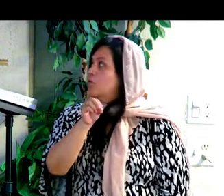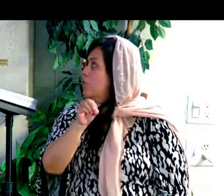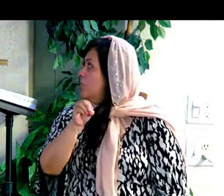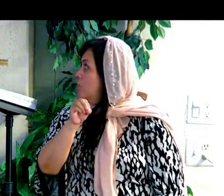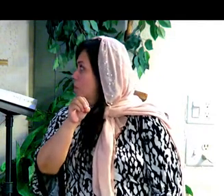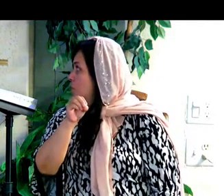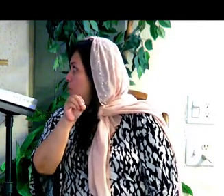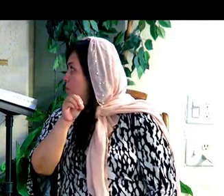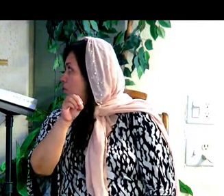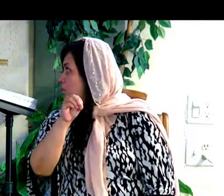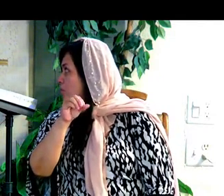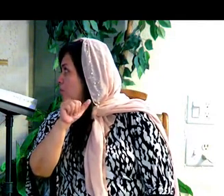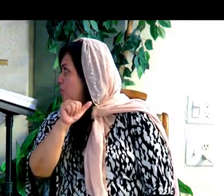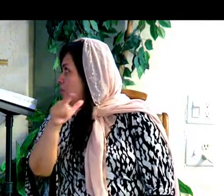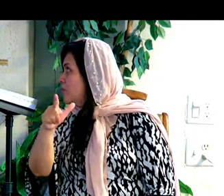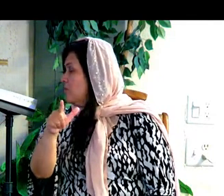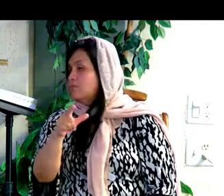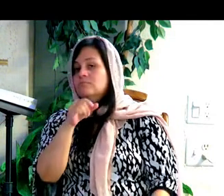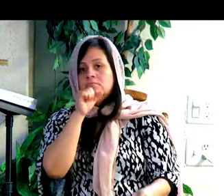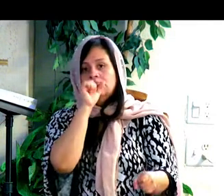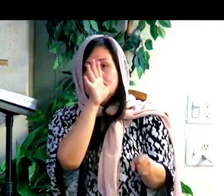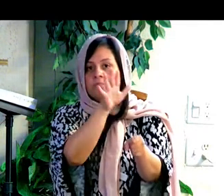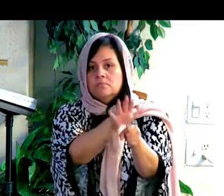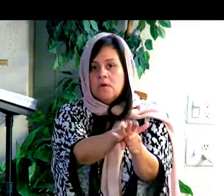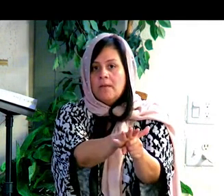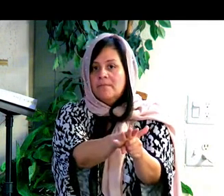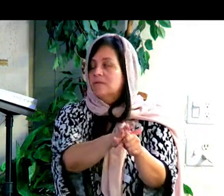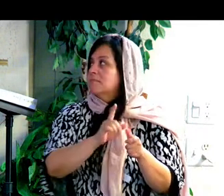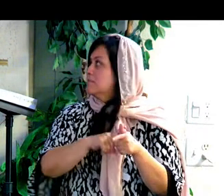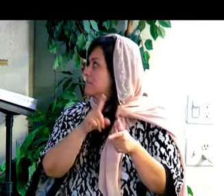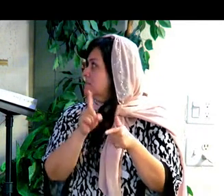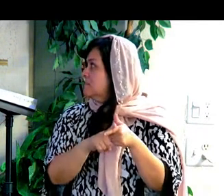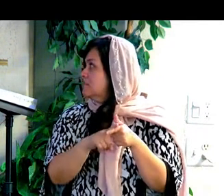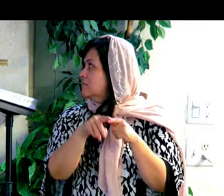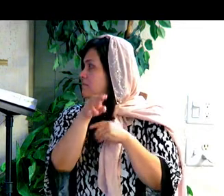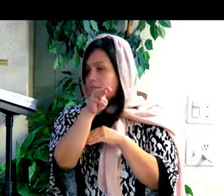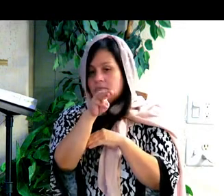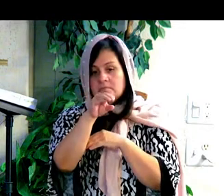mohar. Y después tenemos el mohar, el precio de la novia.